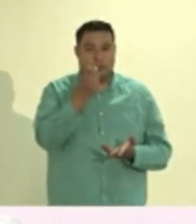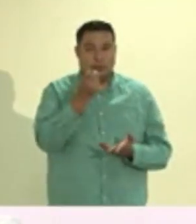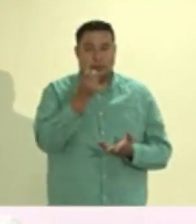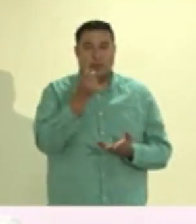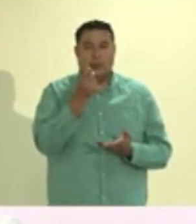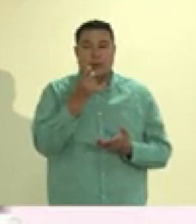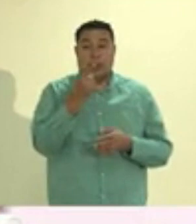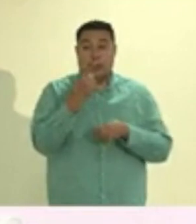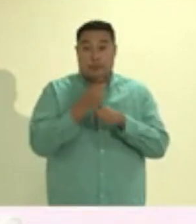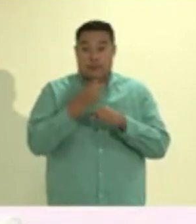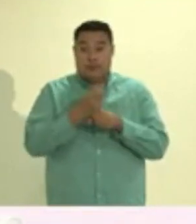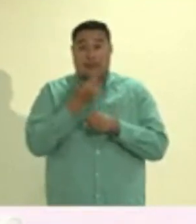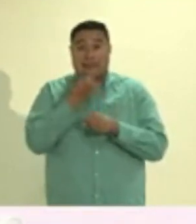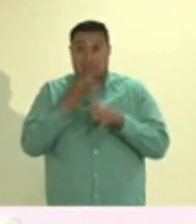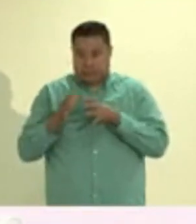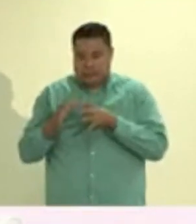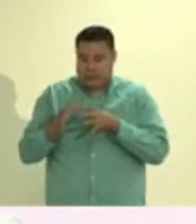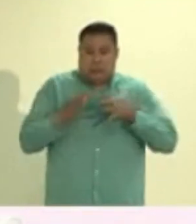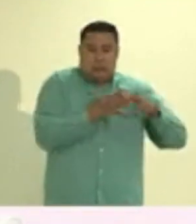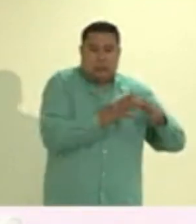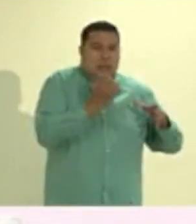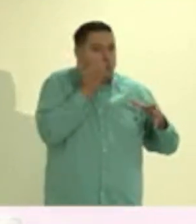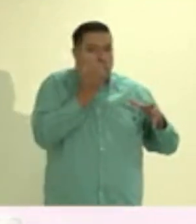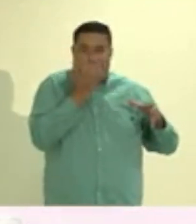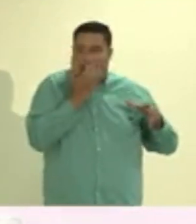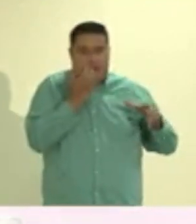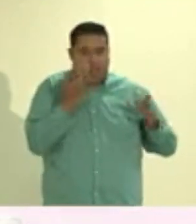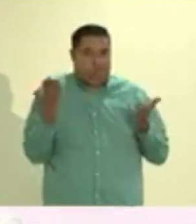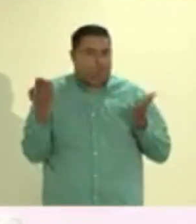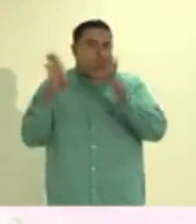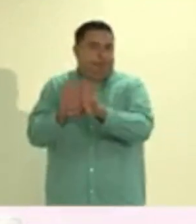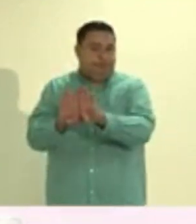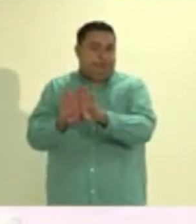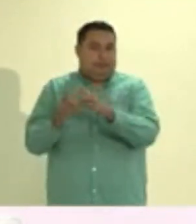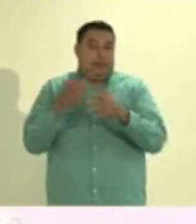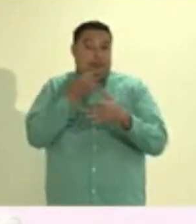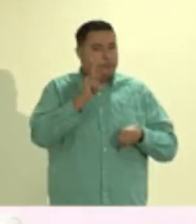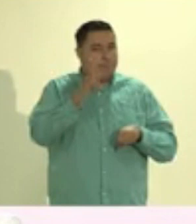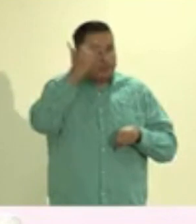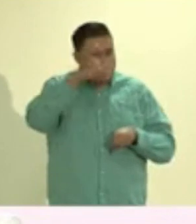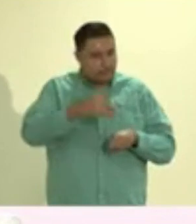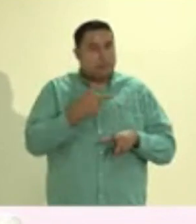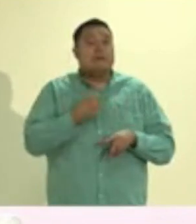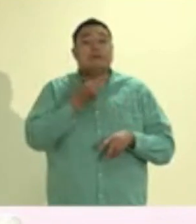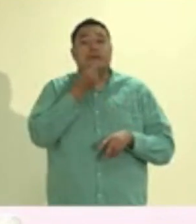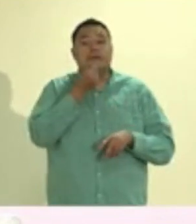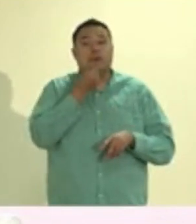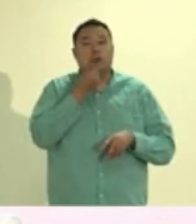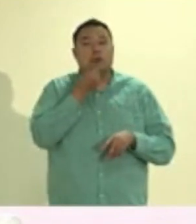Liliana Rangel Martínez, se pronunció al respecto de los menores de edad que resultaron positivos por coronavirus. Los niños